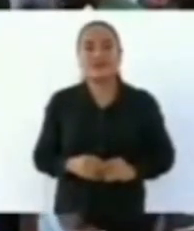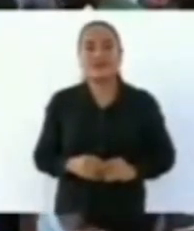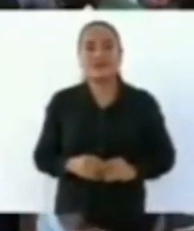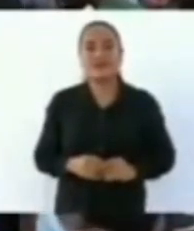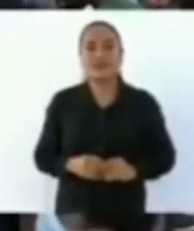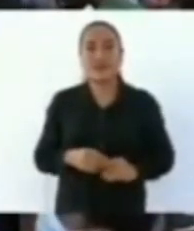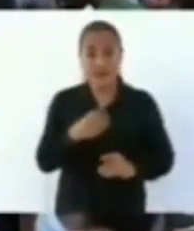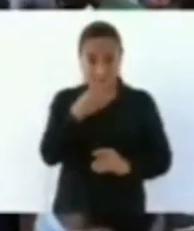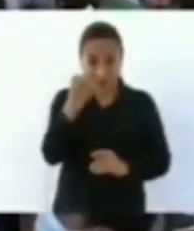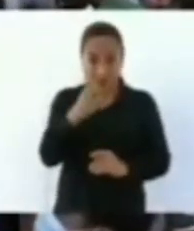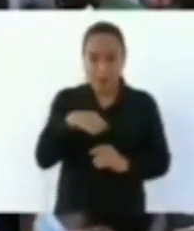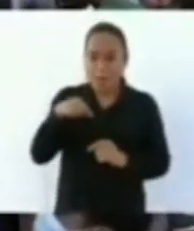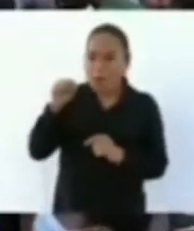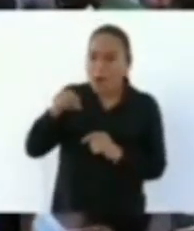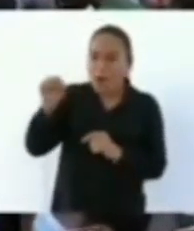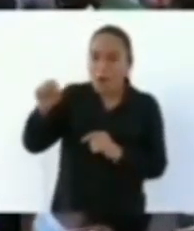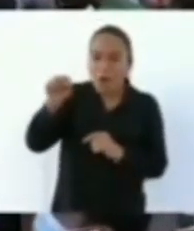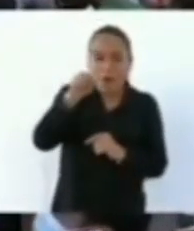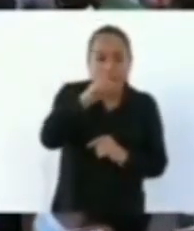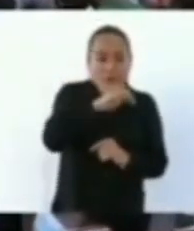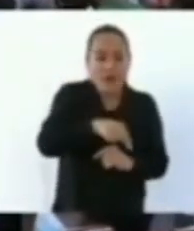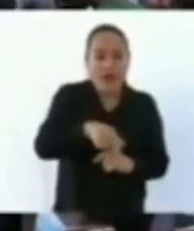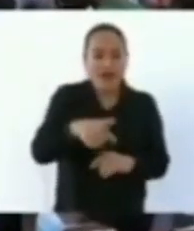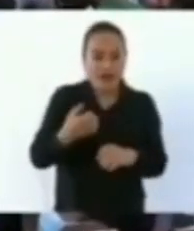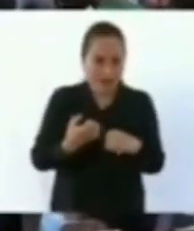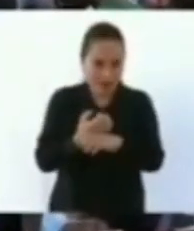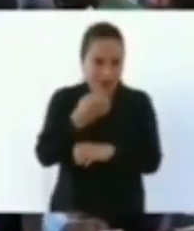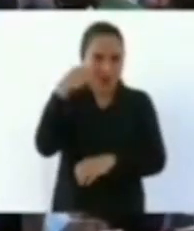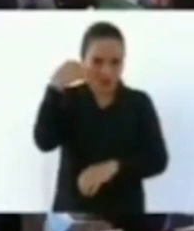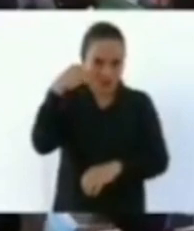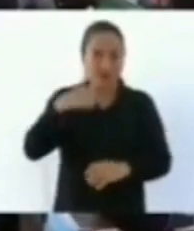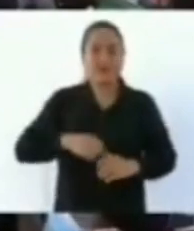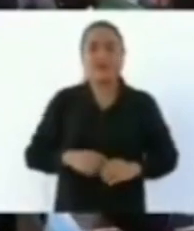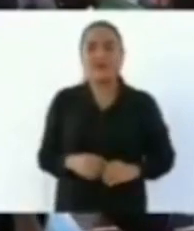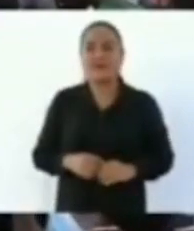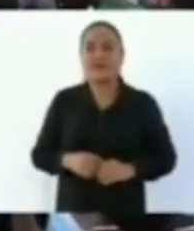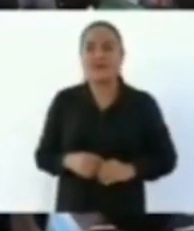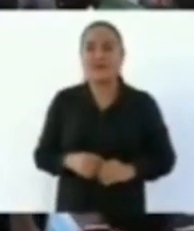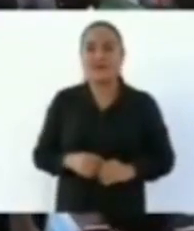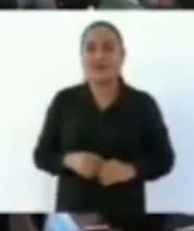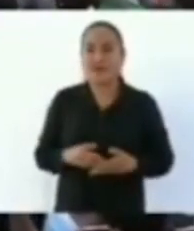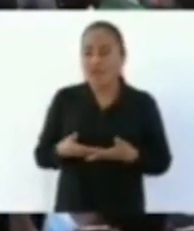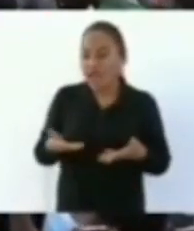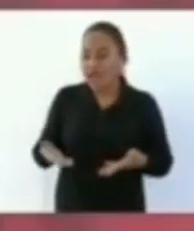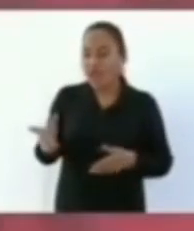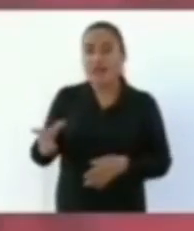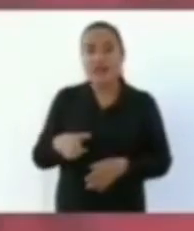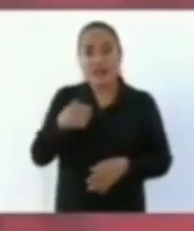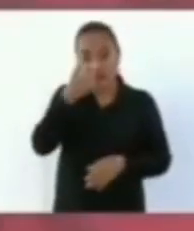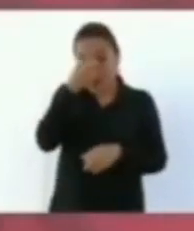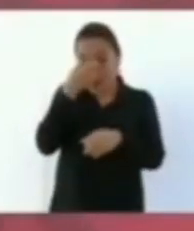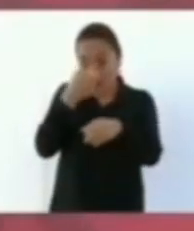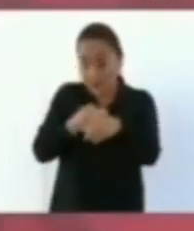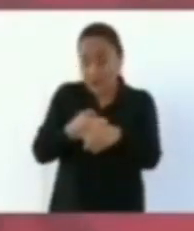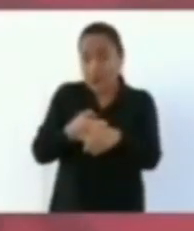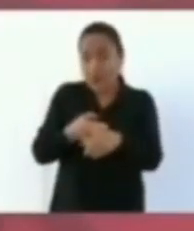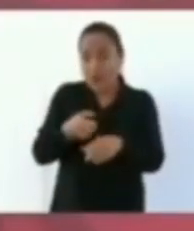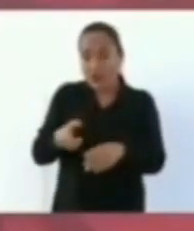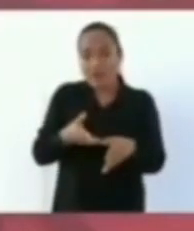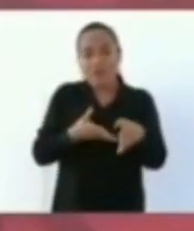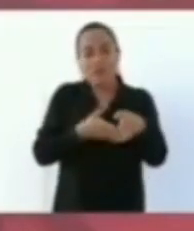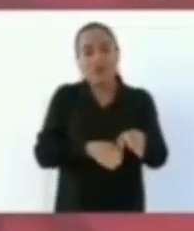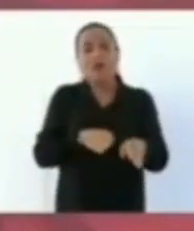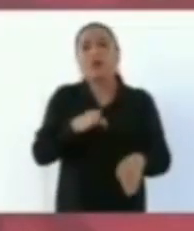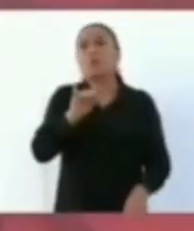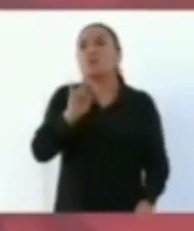Acaba de informar el director del Banco del Bienestar,